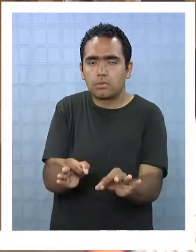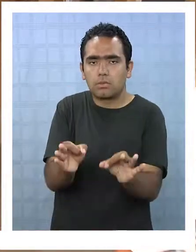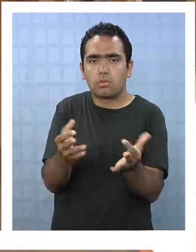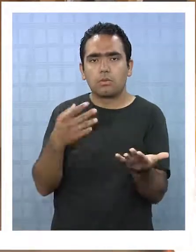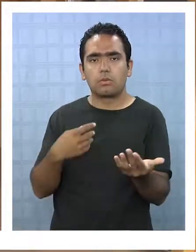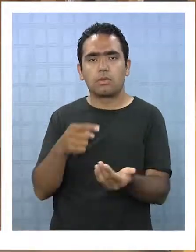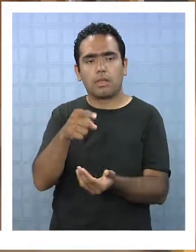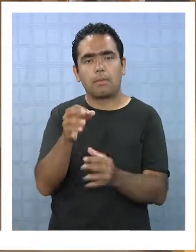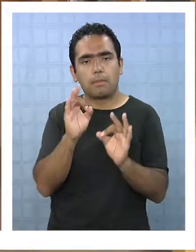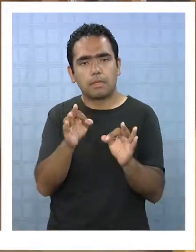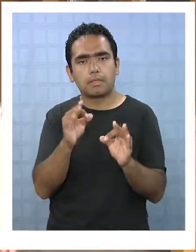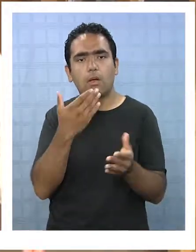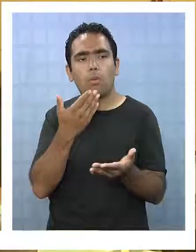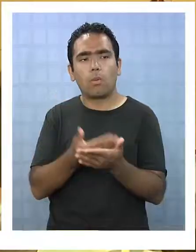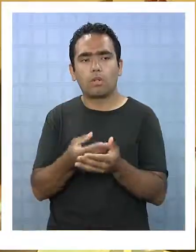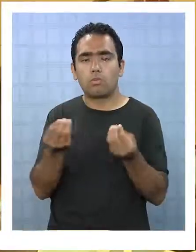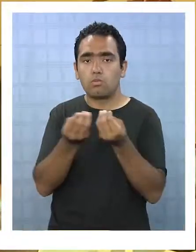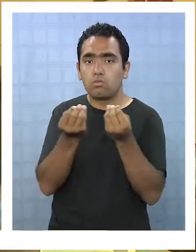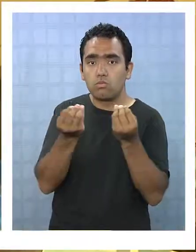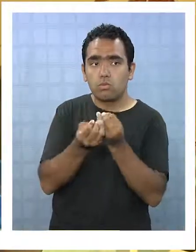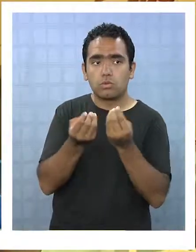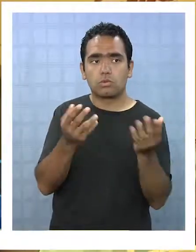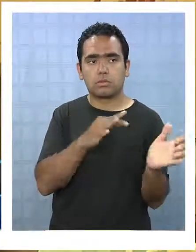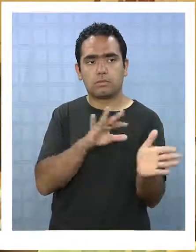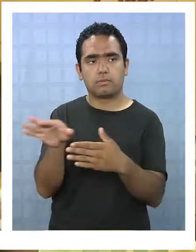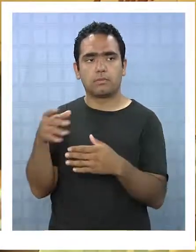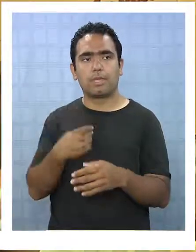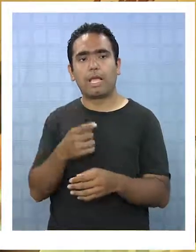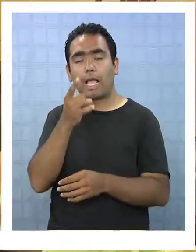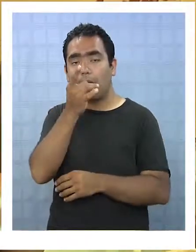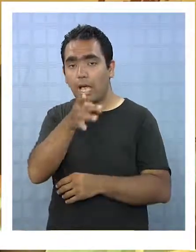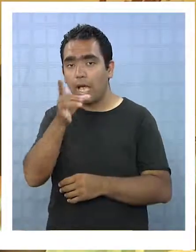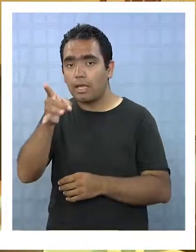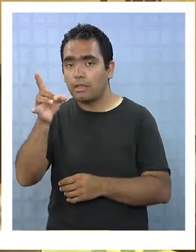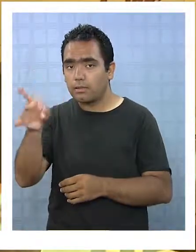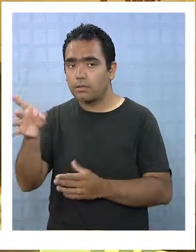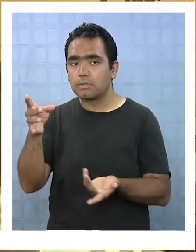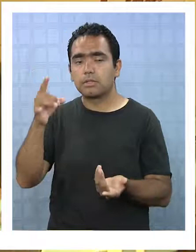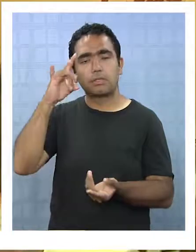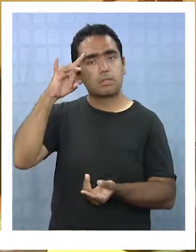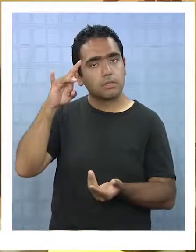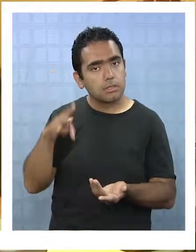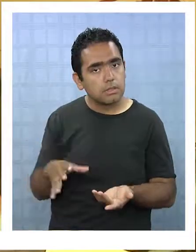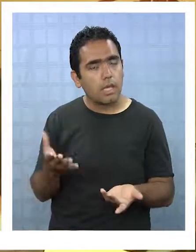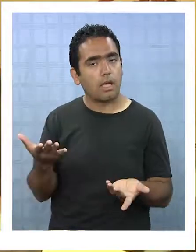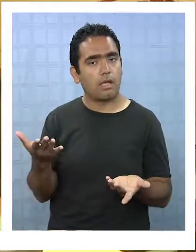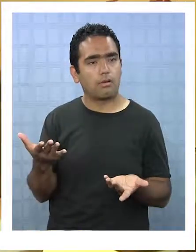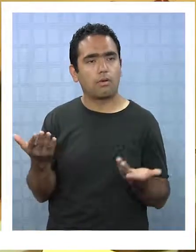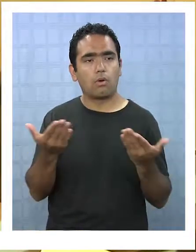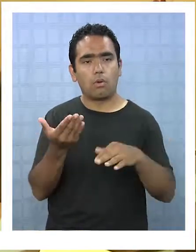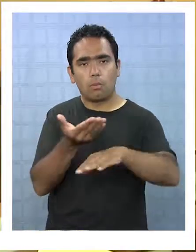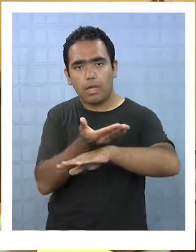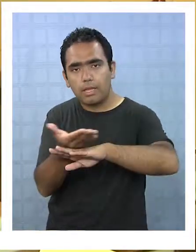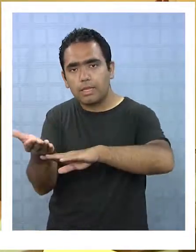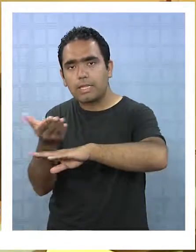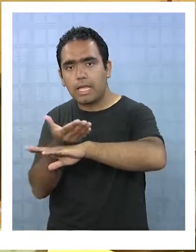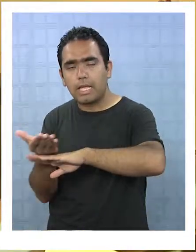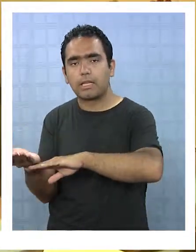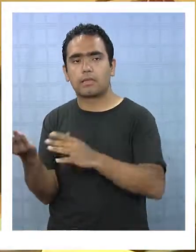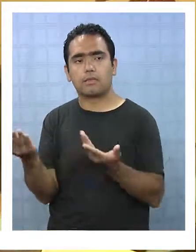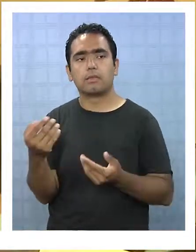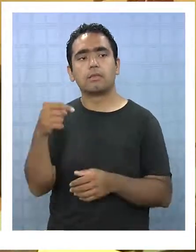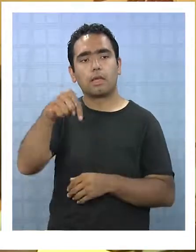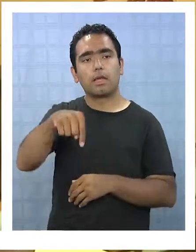se incrementa la demanda. Cada persona sabe cómo atiende a la gente. Entonces,